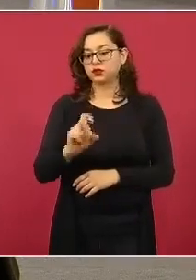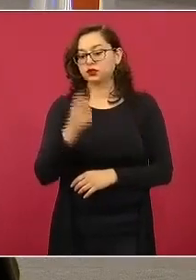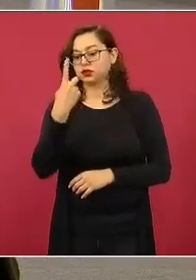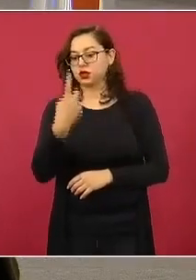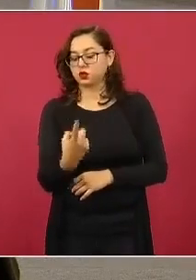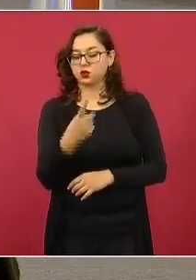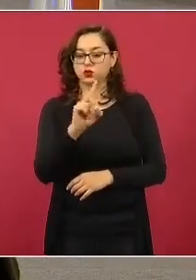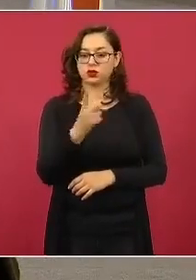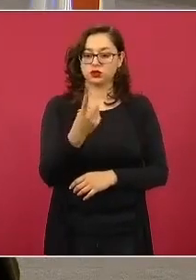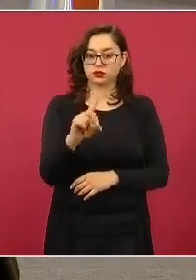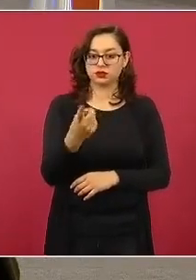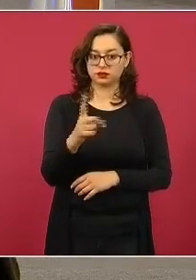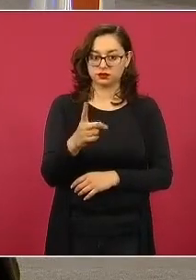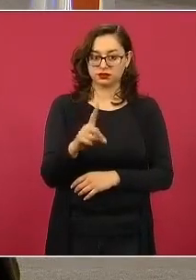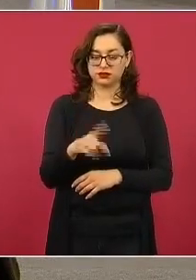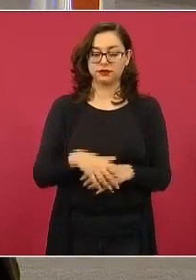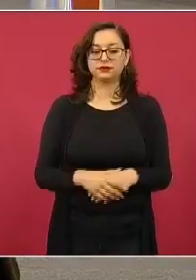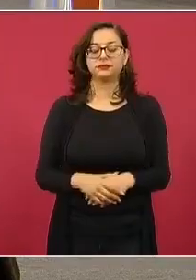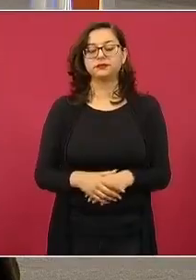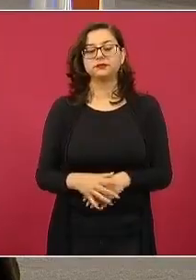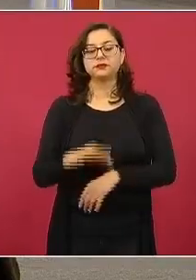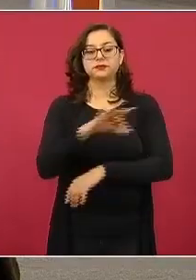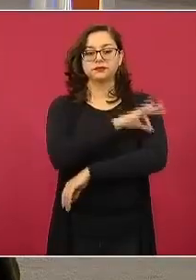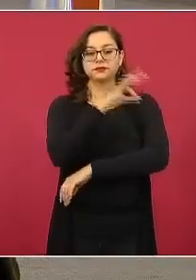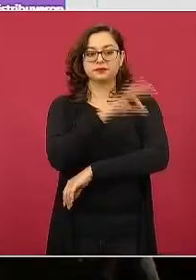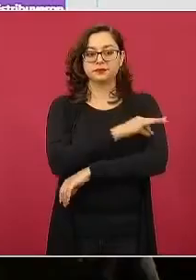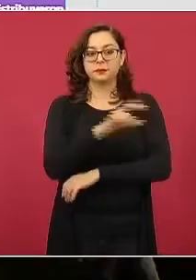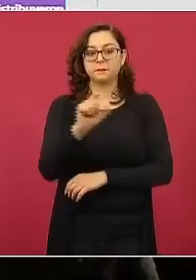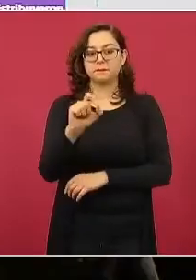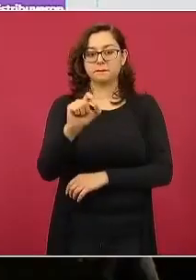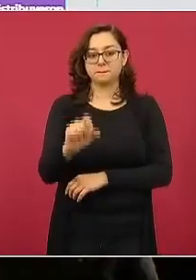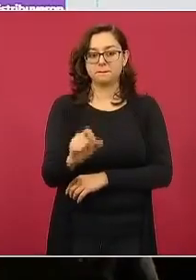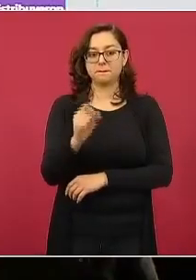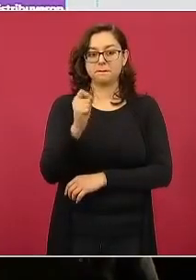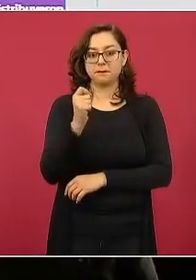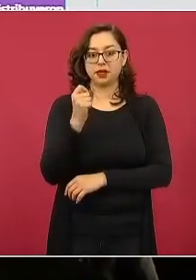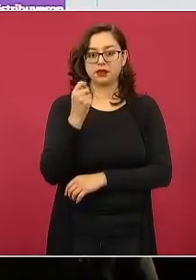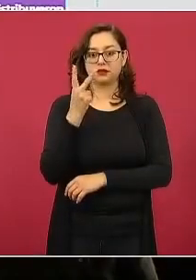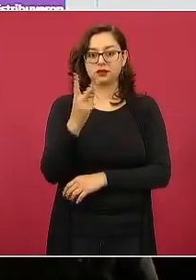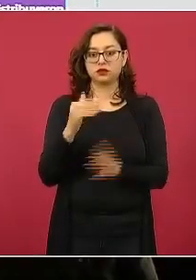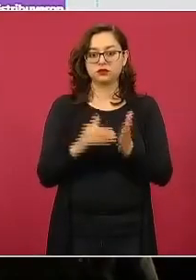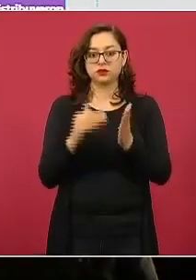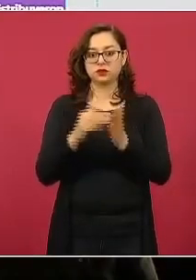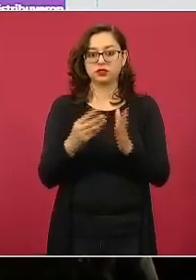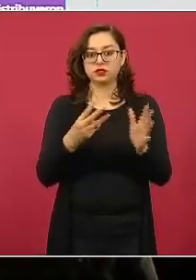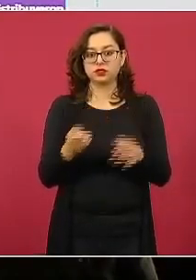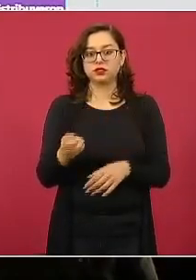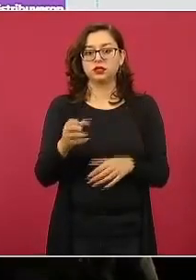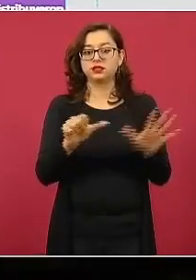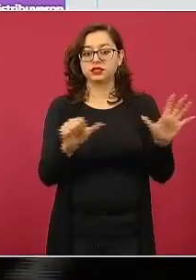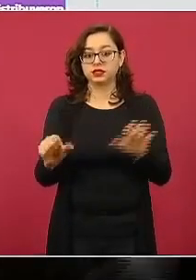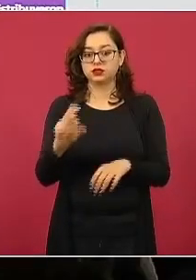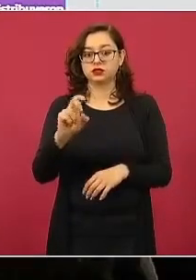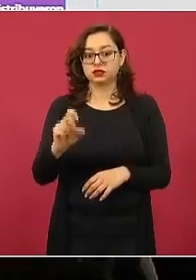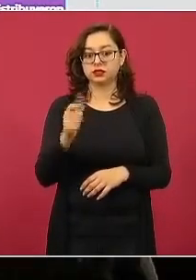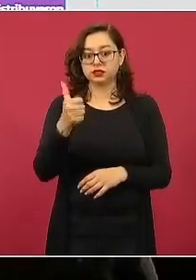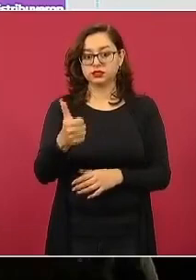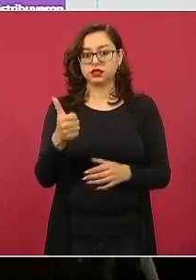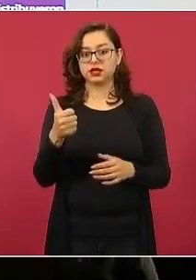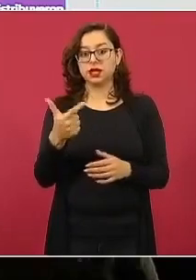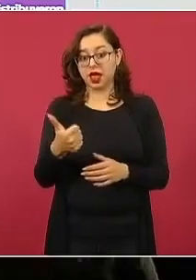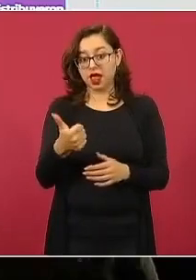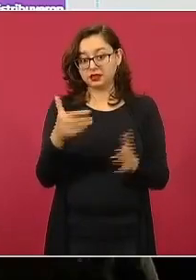se recibieron 22.637.105 dosis de Pfizer y AstraZeneca